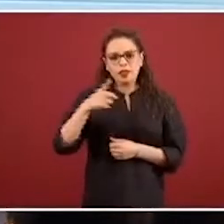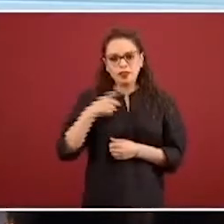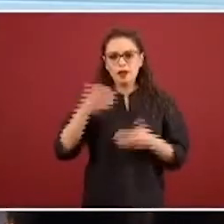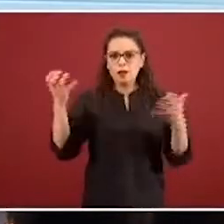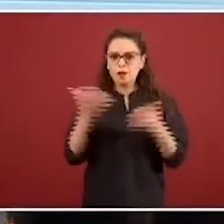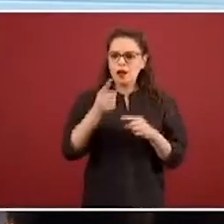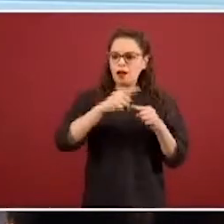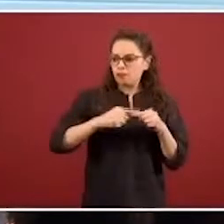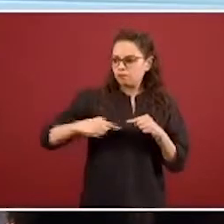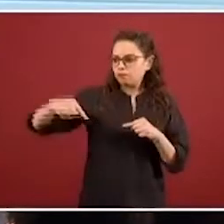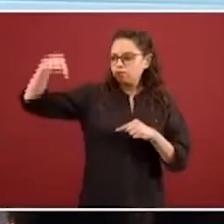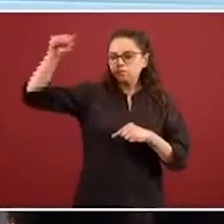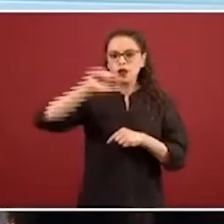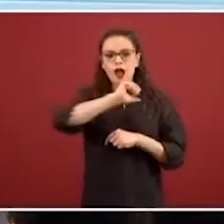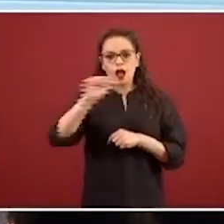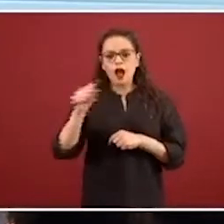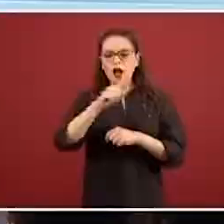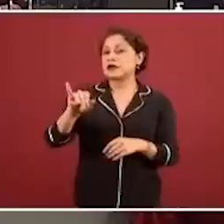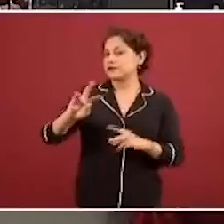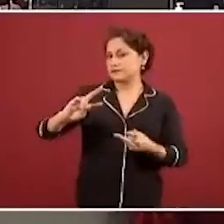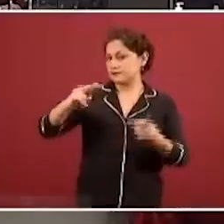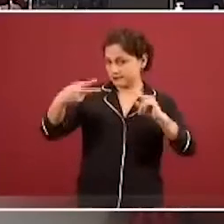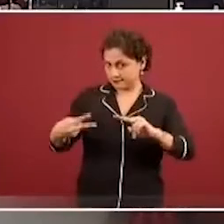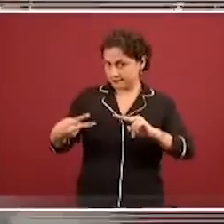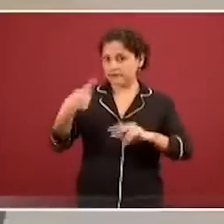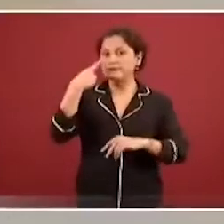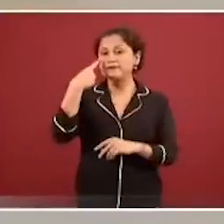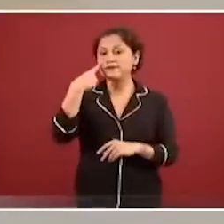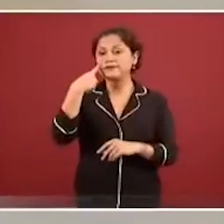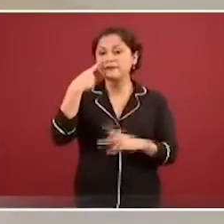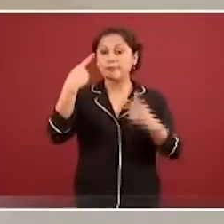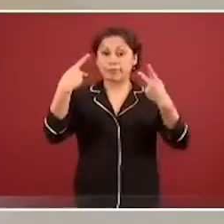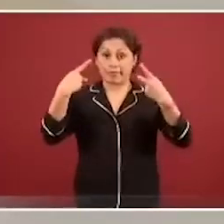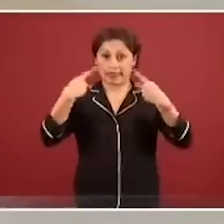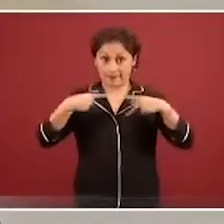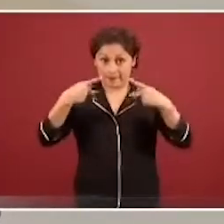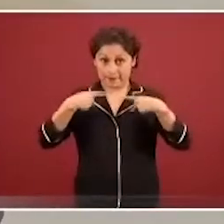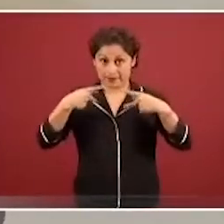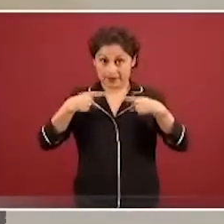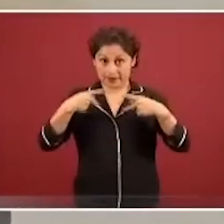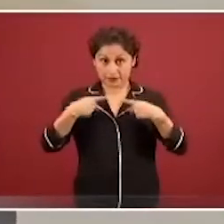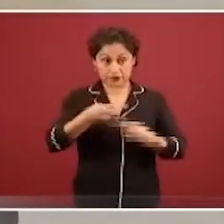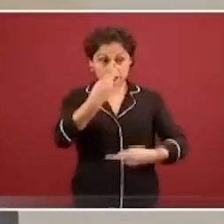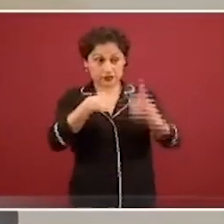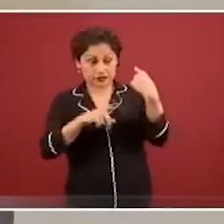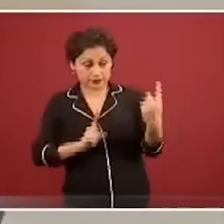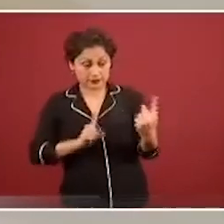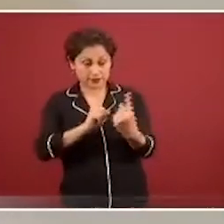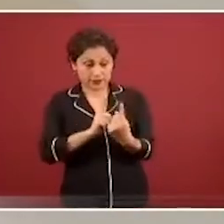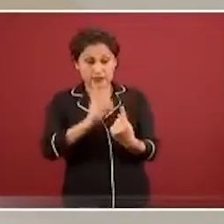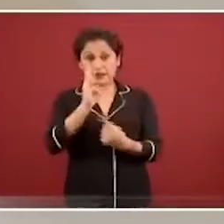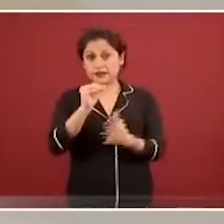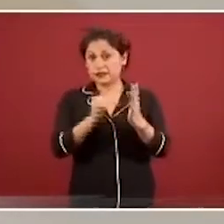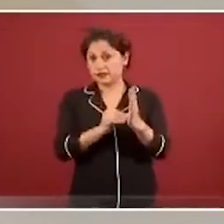enfermos no necesariamente están en aislamiento social. Las personas que pueden ser directamente observadas son 3 mil y tantas, pero